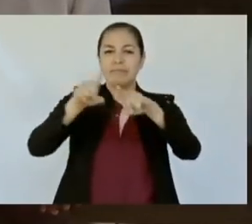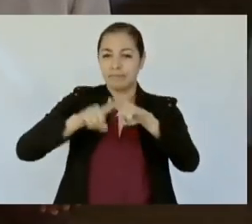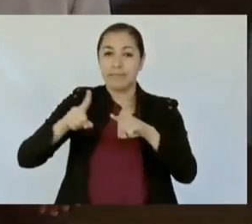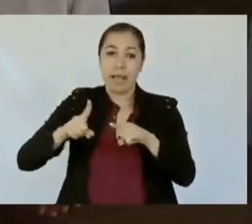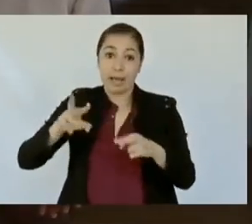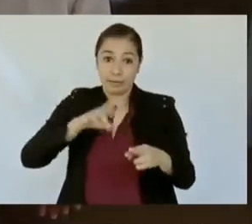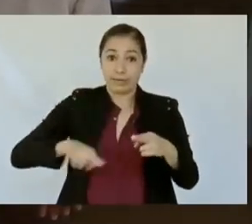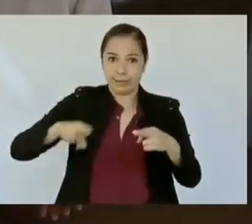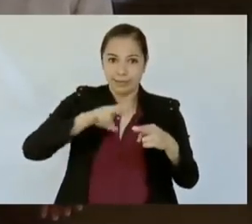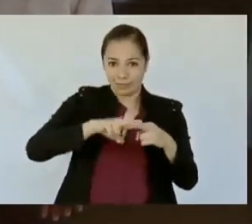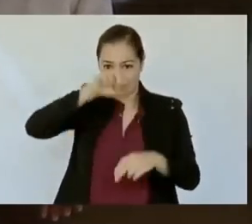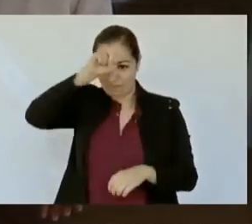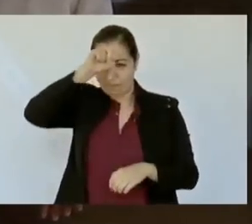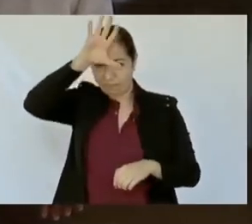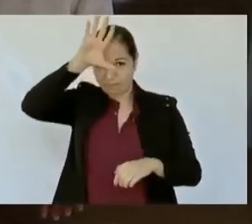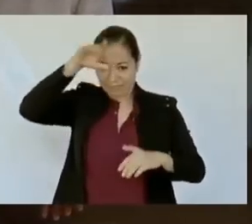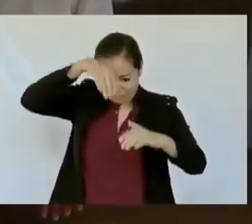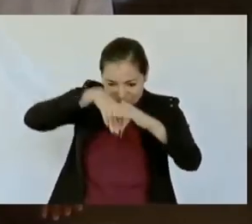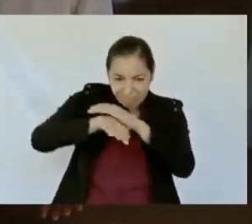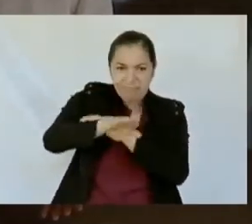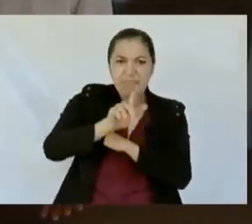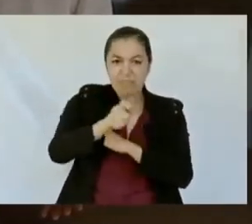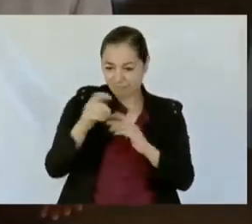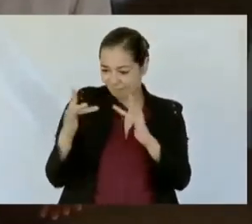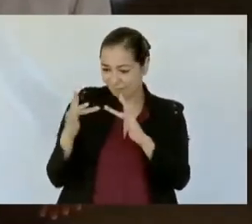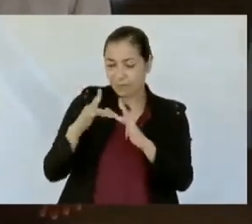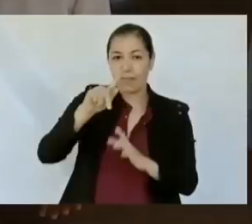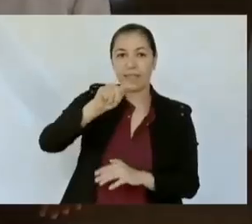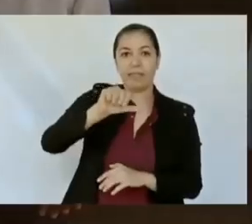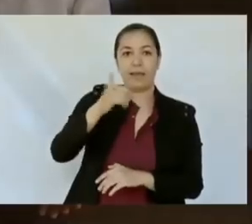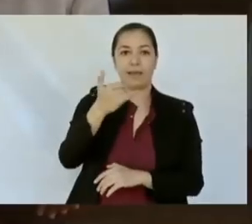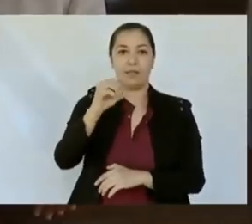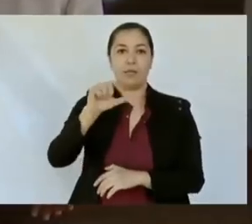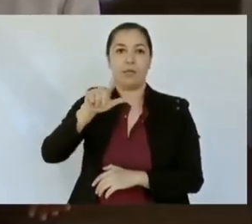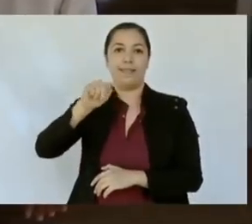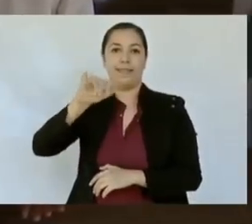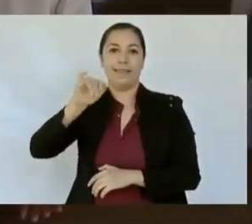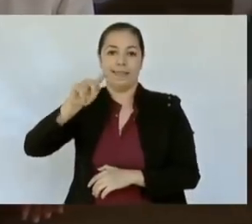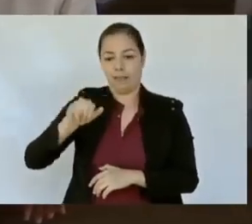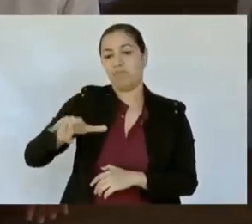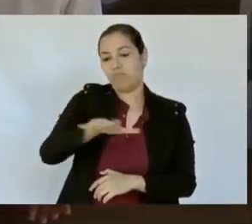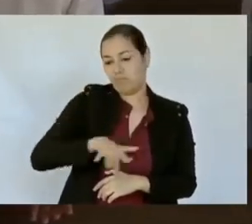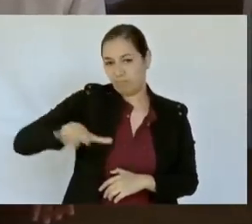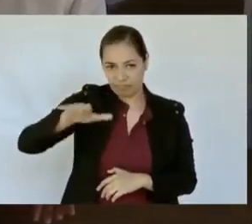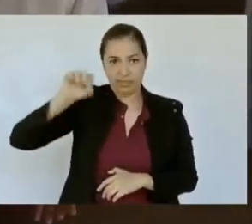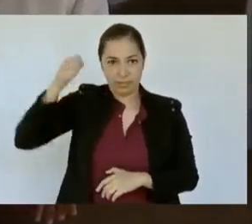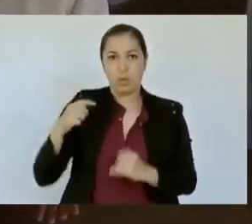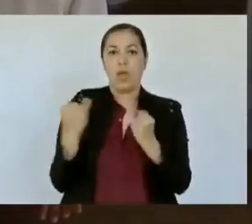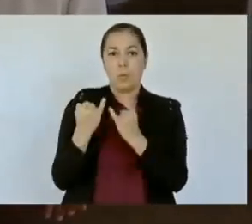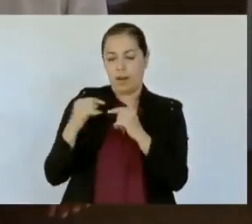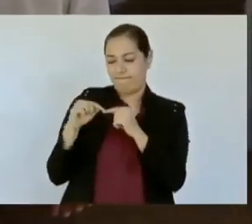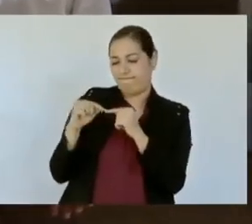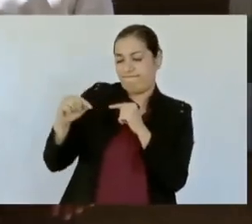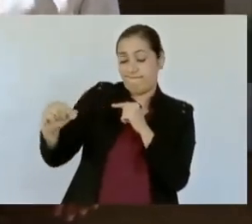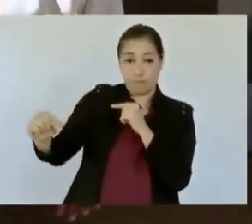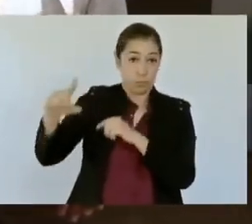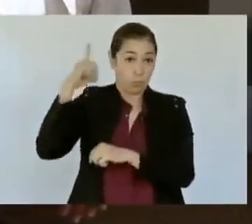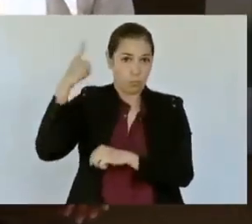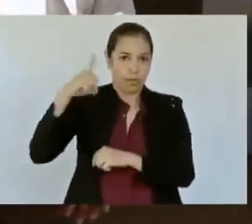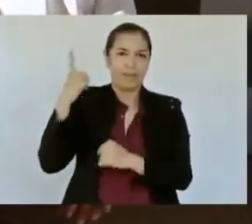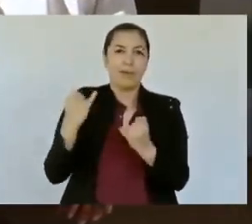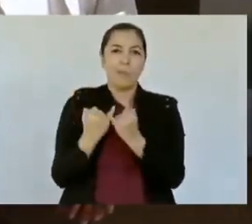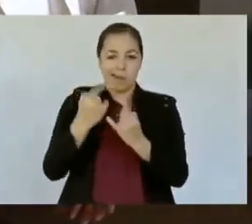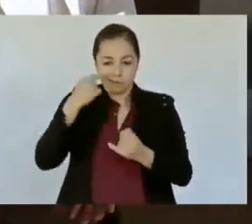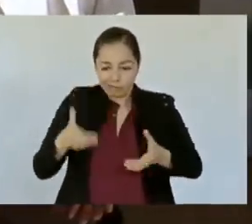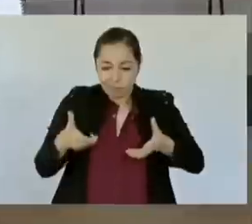de Tayoltita, con hacia Sinaloa y, por supuesto, hacia Durango, aunque este todavía es un camino rural que no ha sido